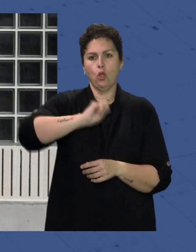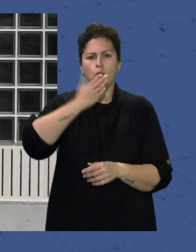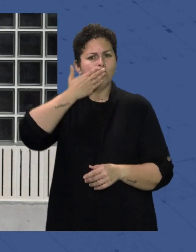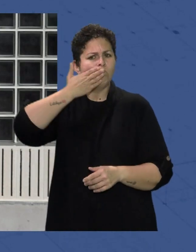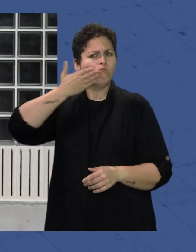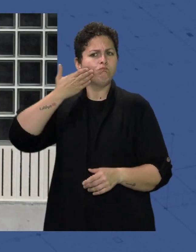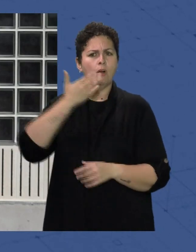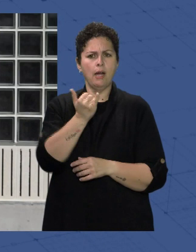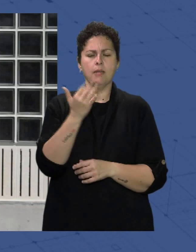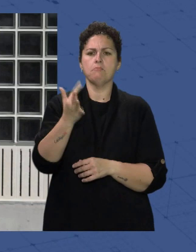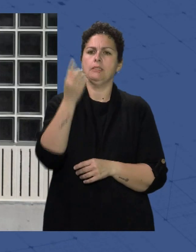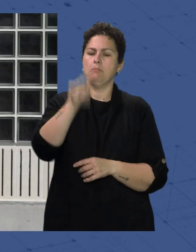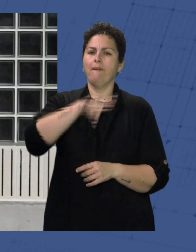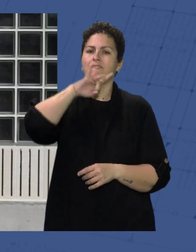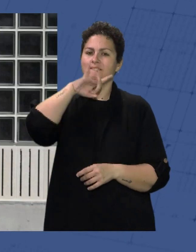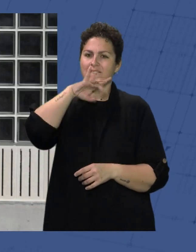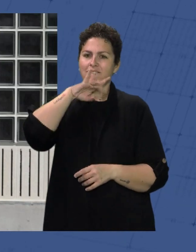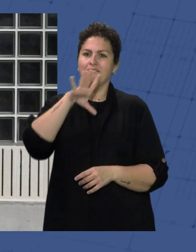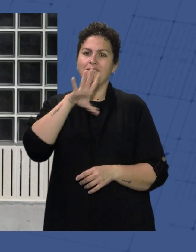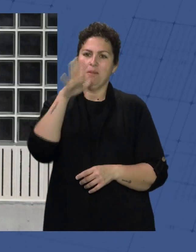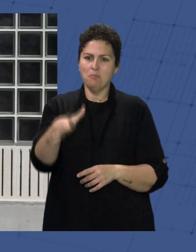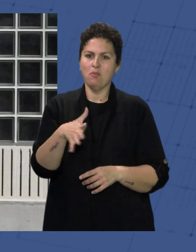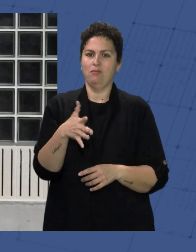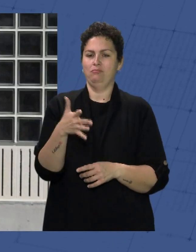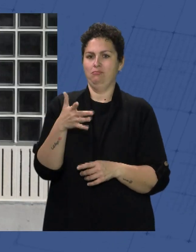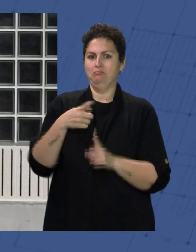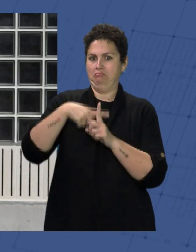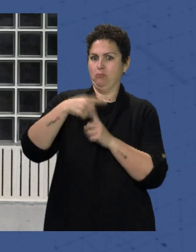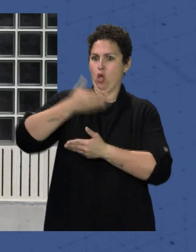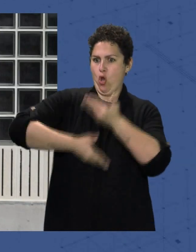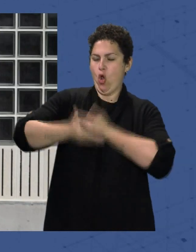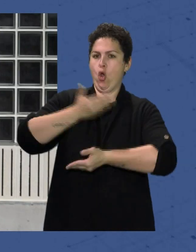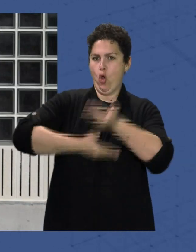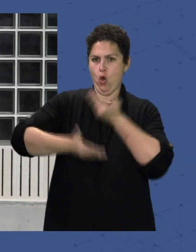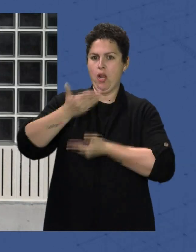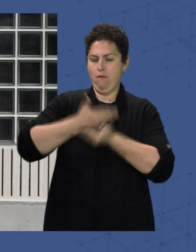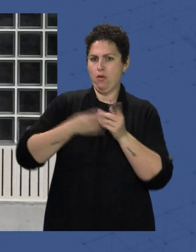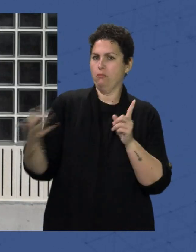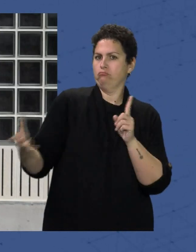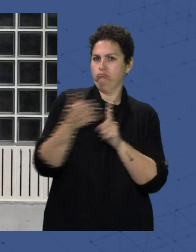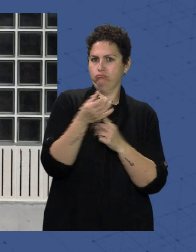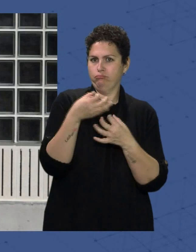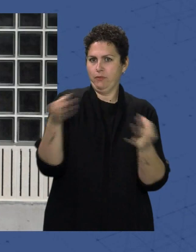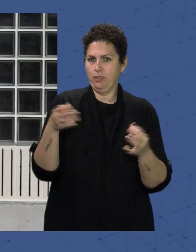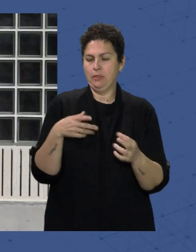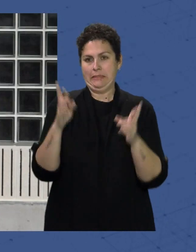todos Estamos orgullosos Y todos estamos contentos De los niveles De colaboración Que hemos logrado conseguir Y que espero